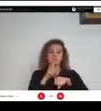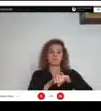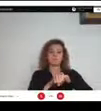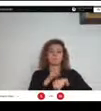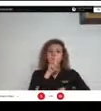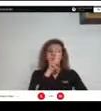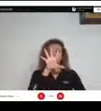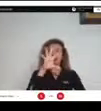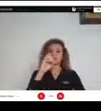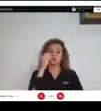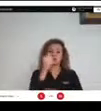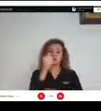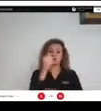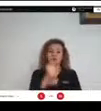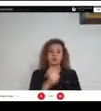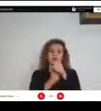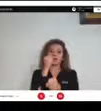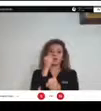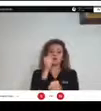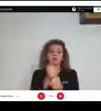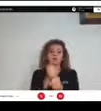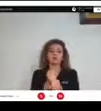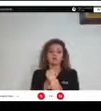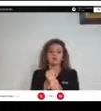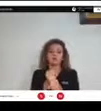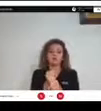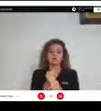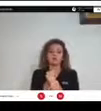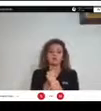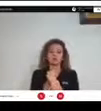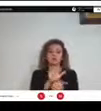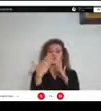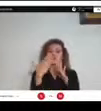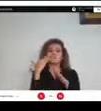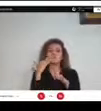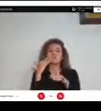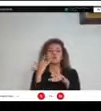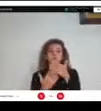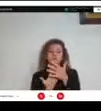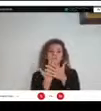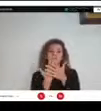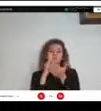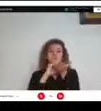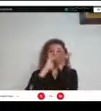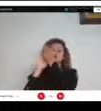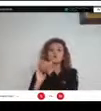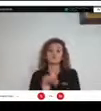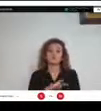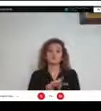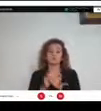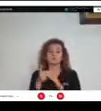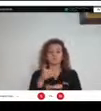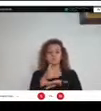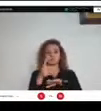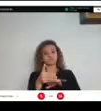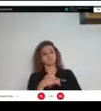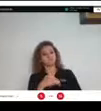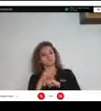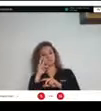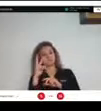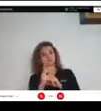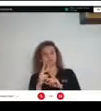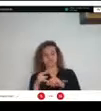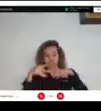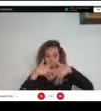en regenerarse ya posteriormente tenemos esta imagen unos logros reales afectados un incendio en un